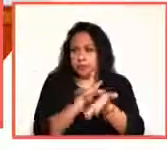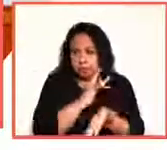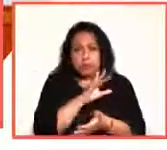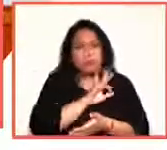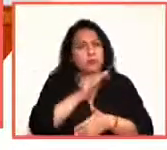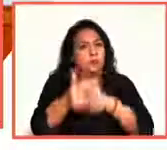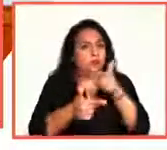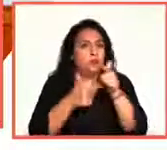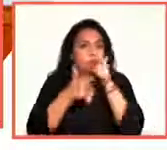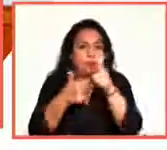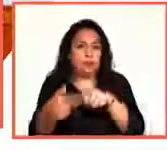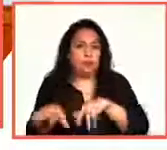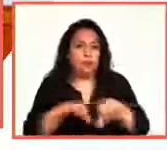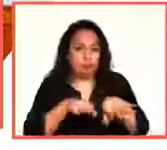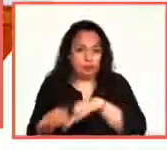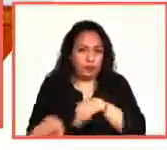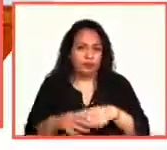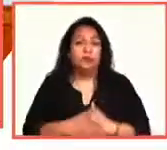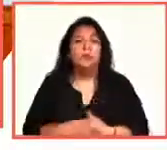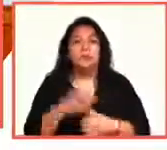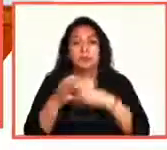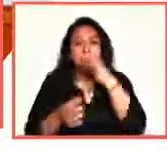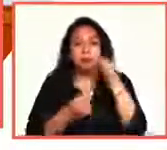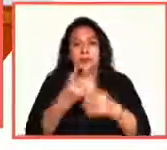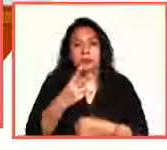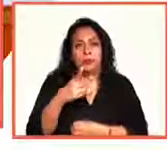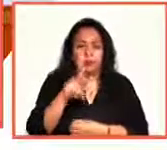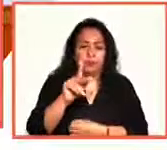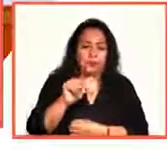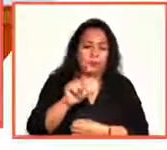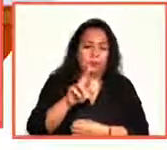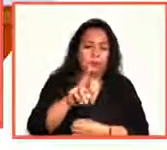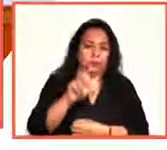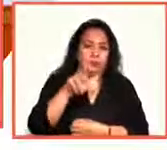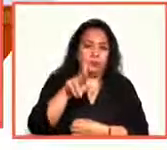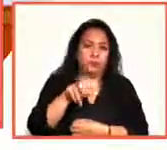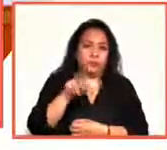continuar con su trabajo. Noticias 22, Karen Rivera.